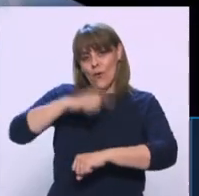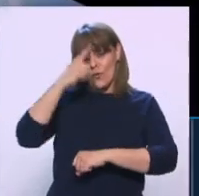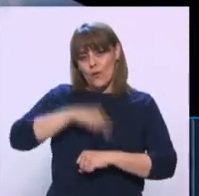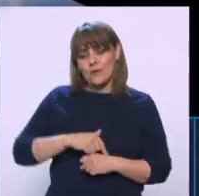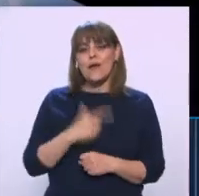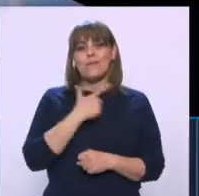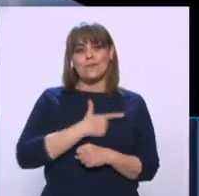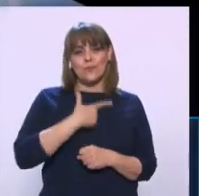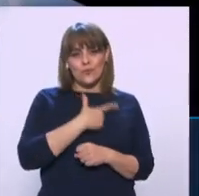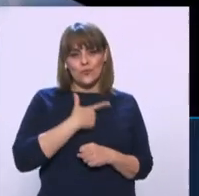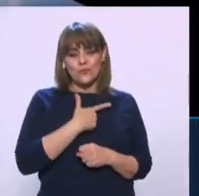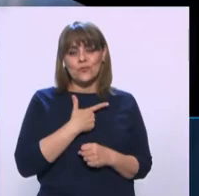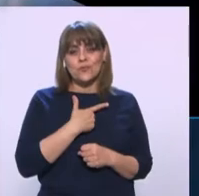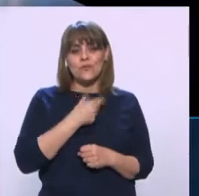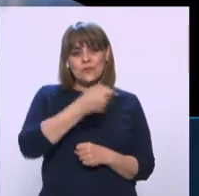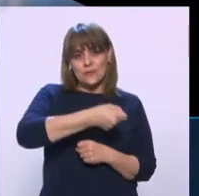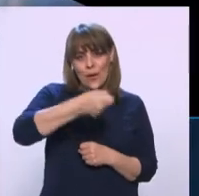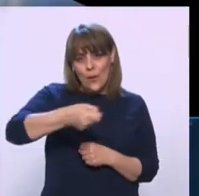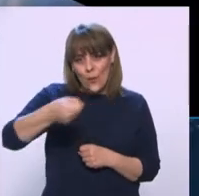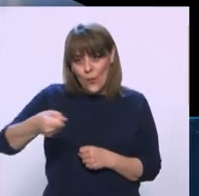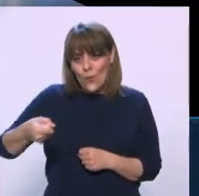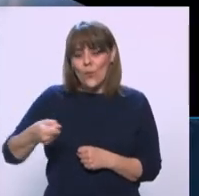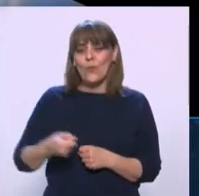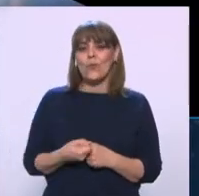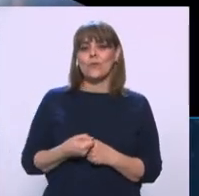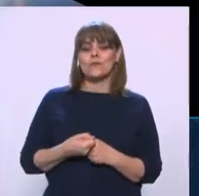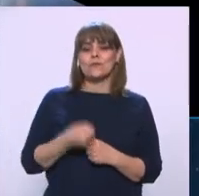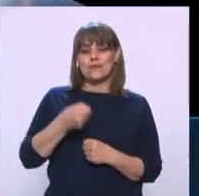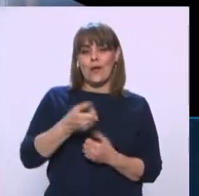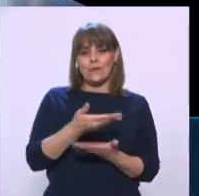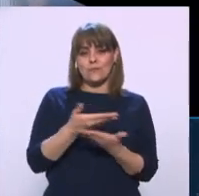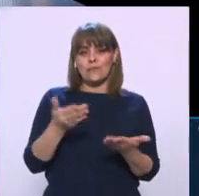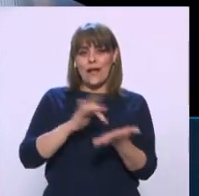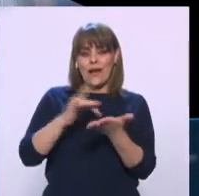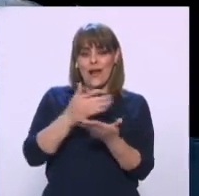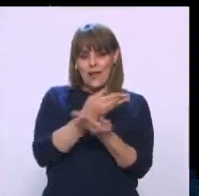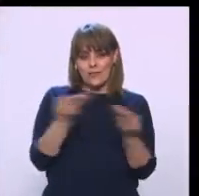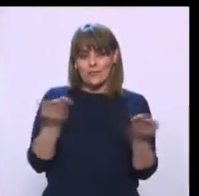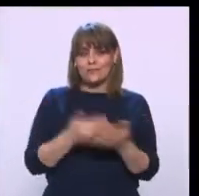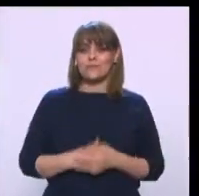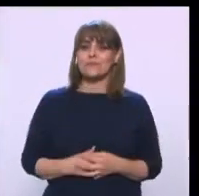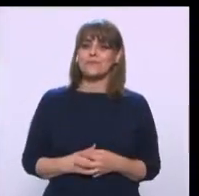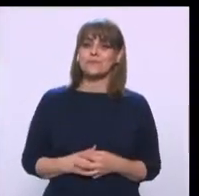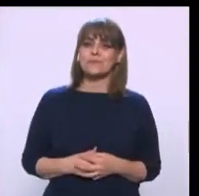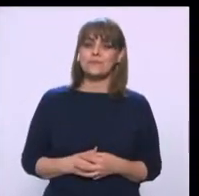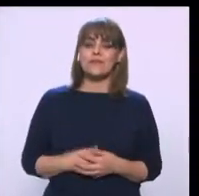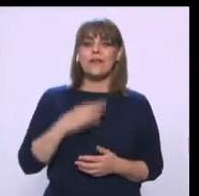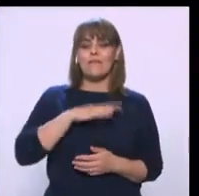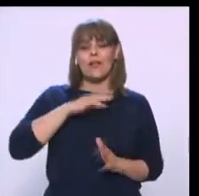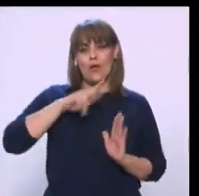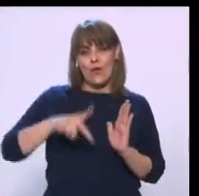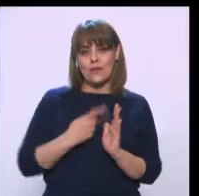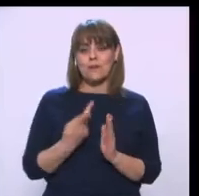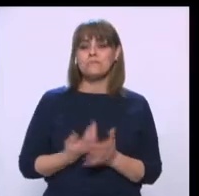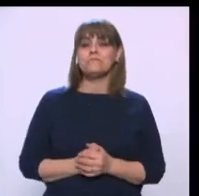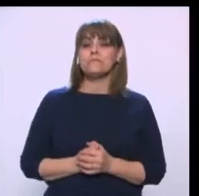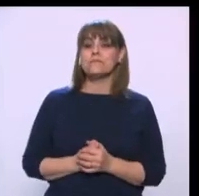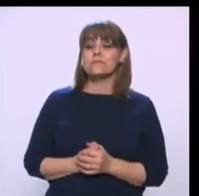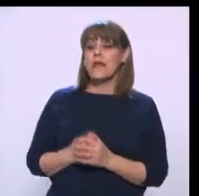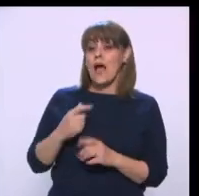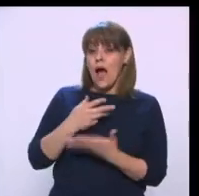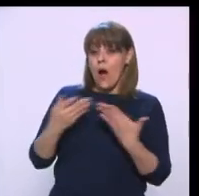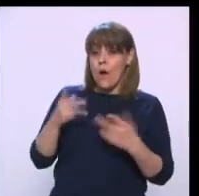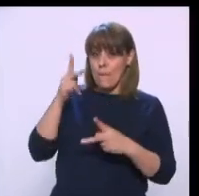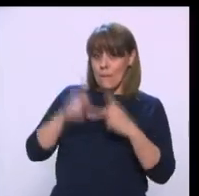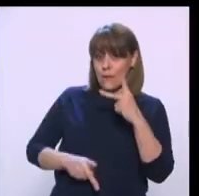Es un gusto saludarles a Azul y Juan. Muchas gracias. Saludos. Igualmente, saludos. Y de nuevo, felicidades a Azul. Pues con eso nos vamos a